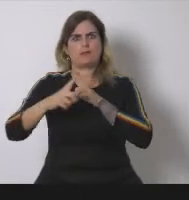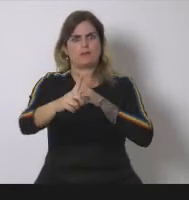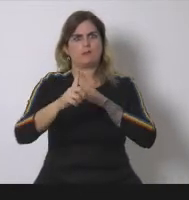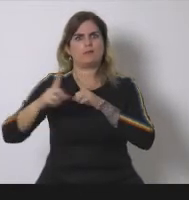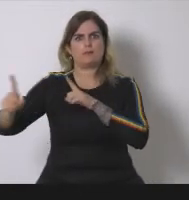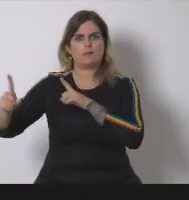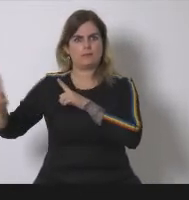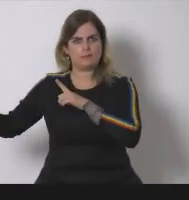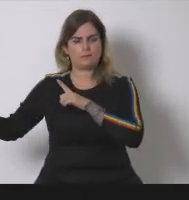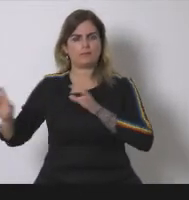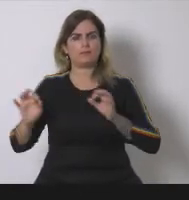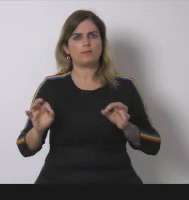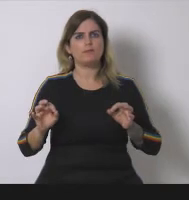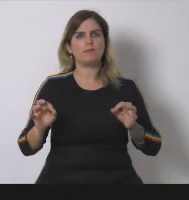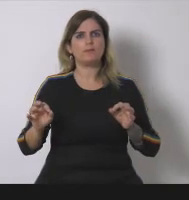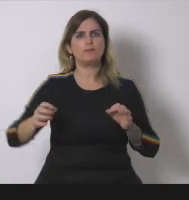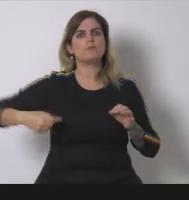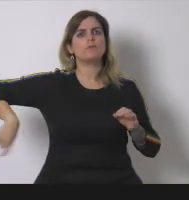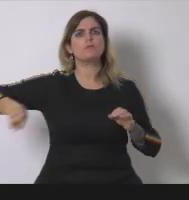distribuirse y transportarse